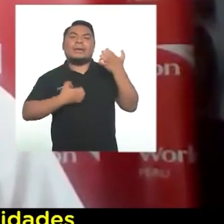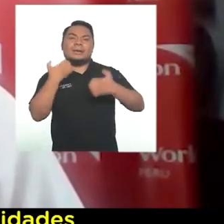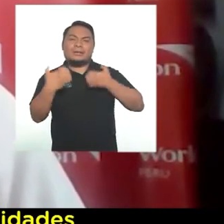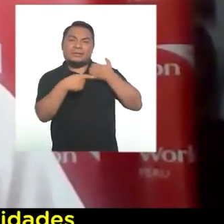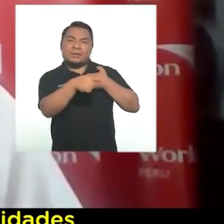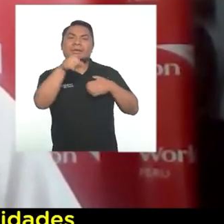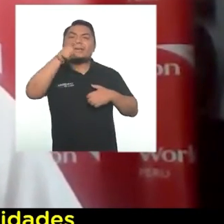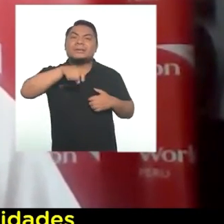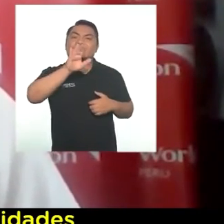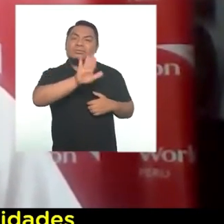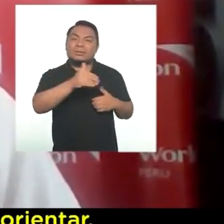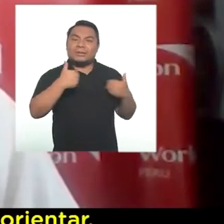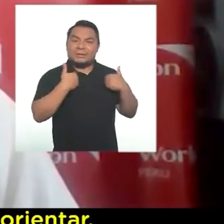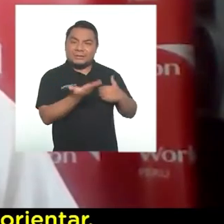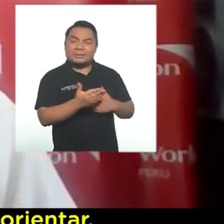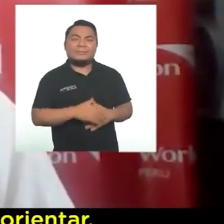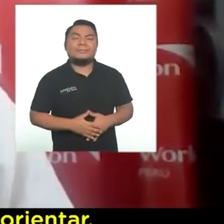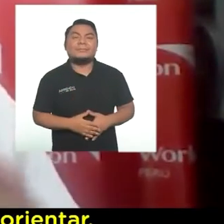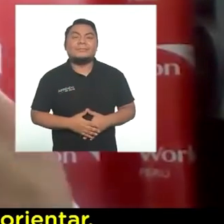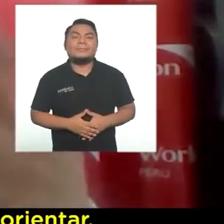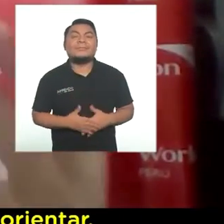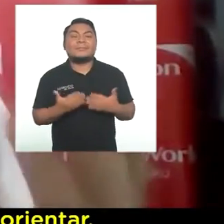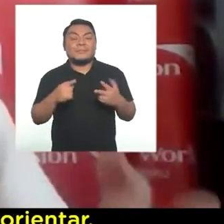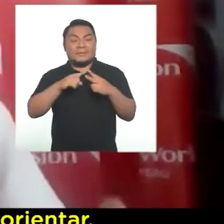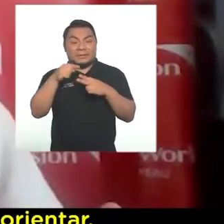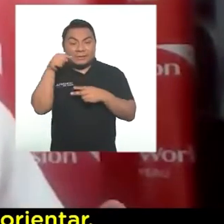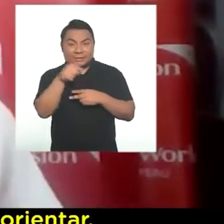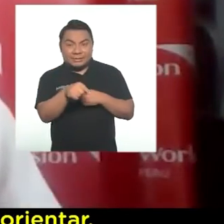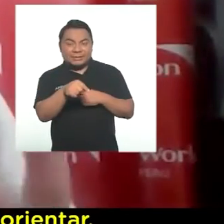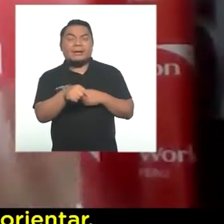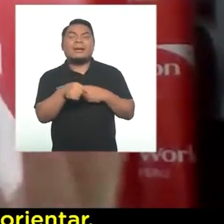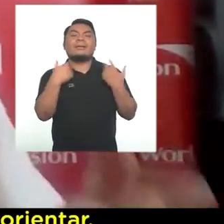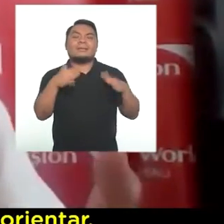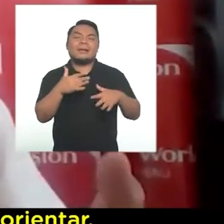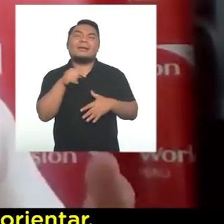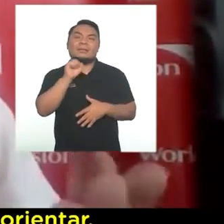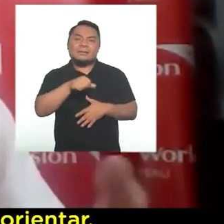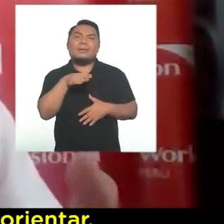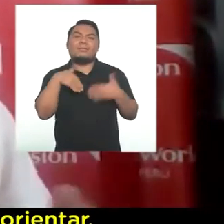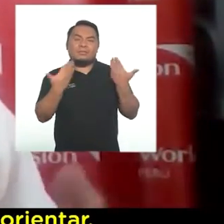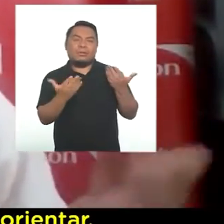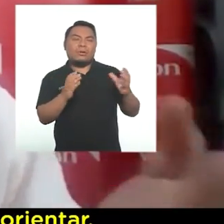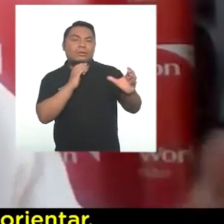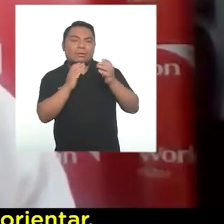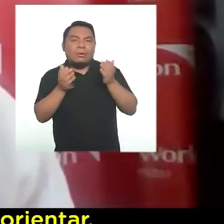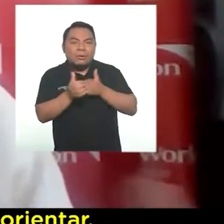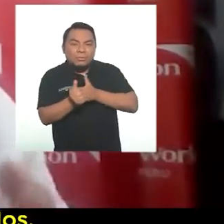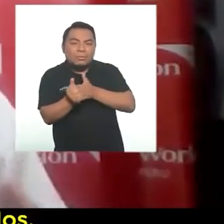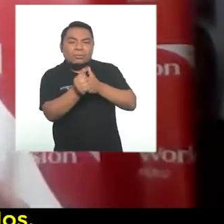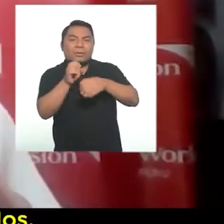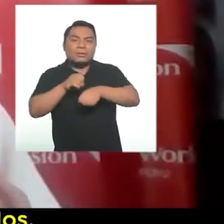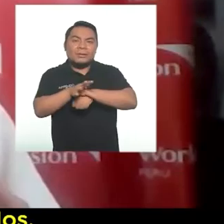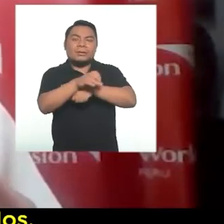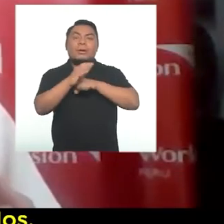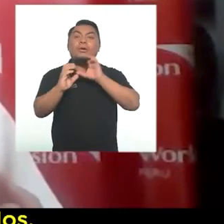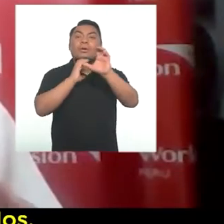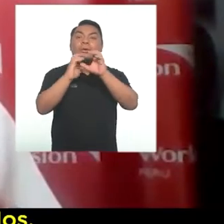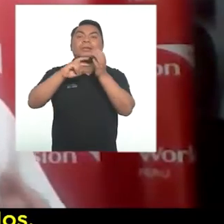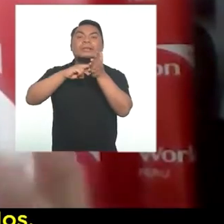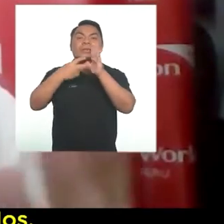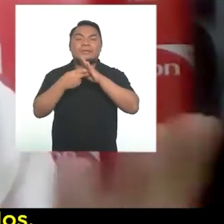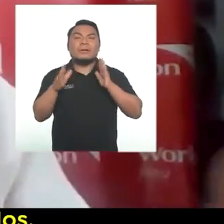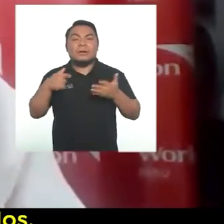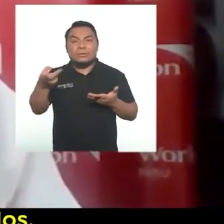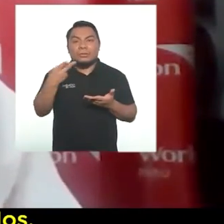emociones y las necesidades que tienen. A partir de ello, dialogar es poder orientar, dialogar es